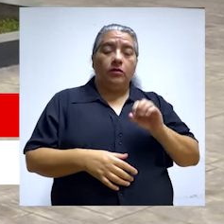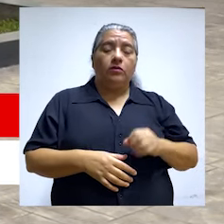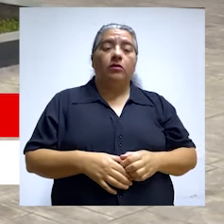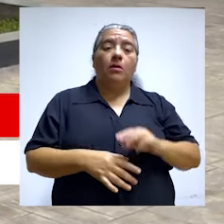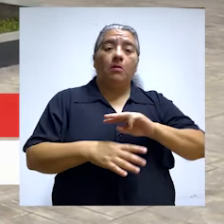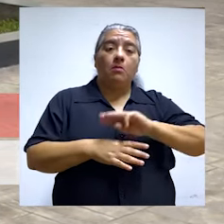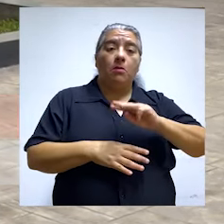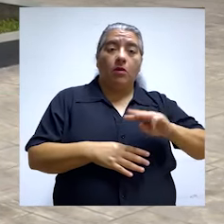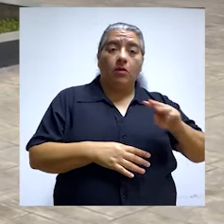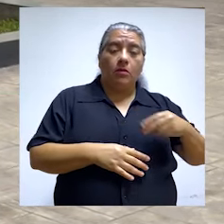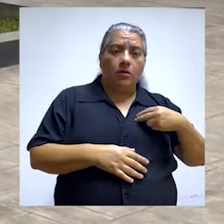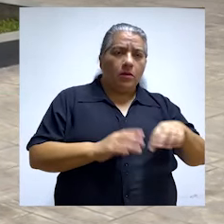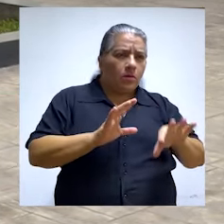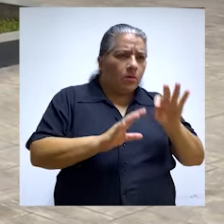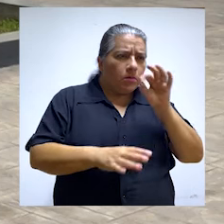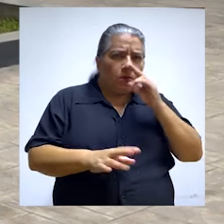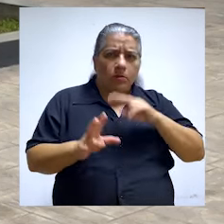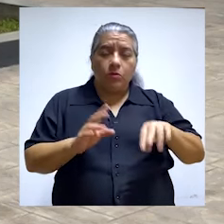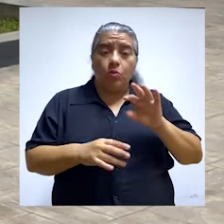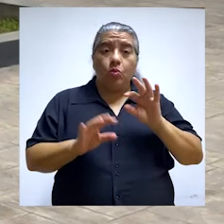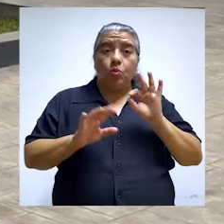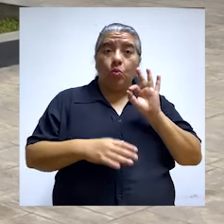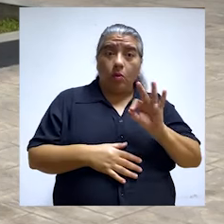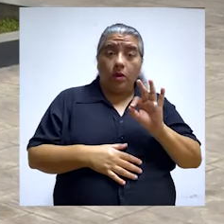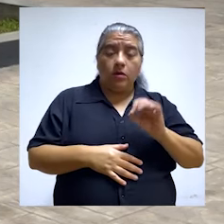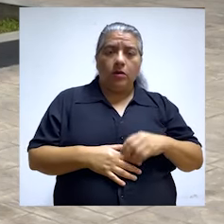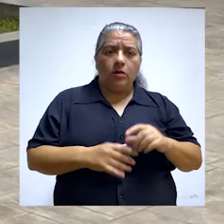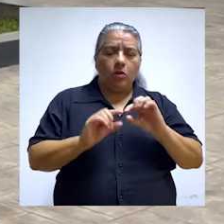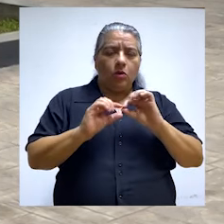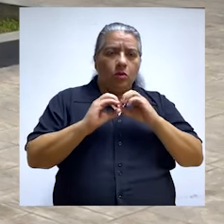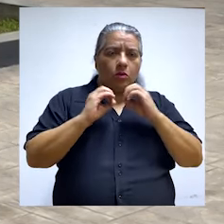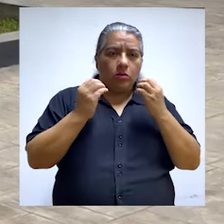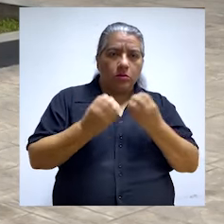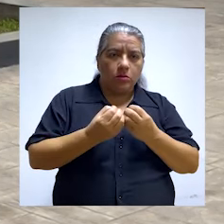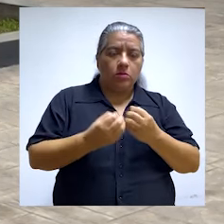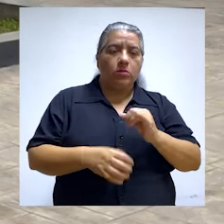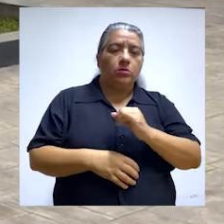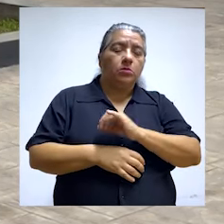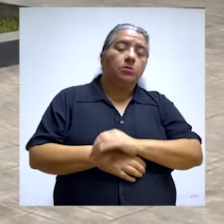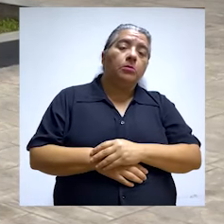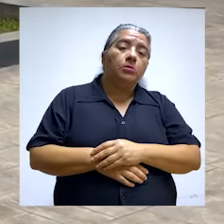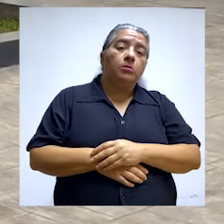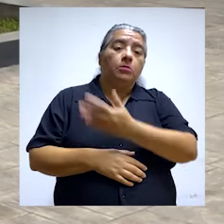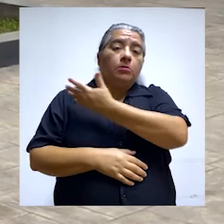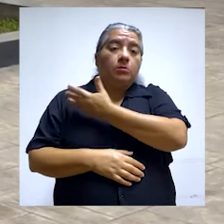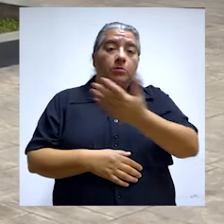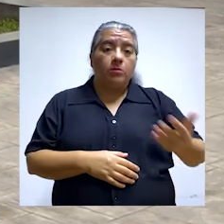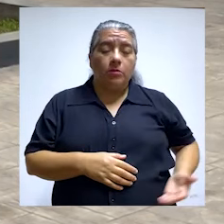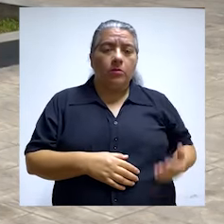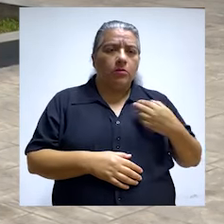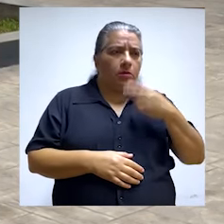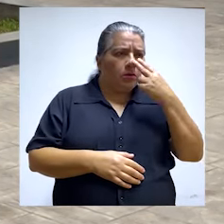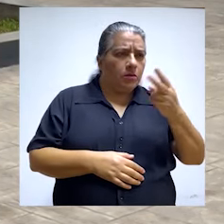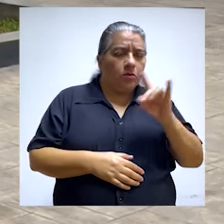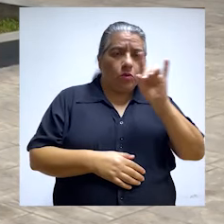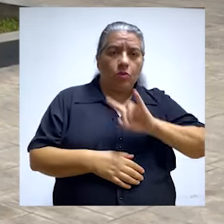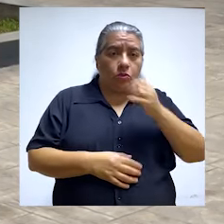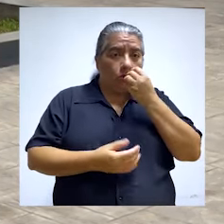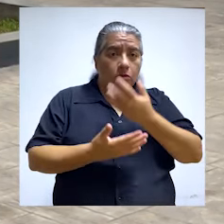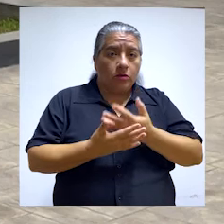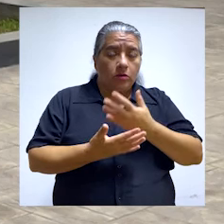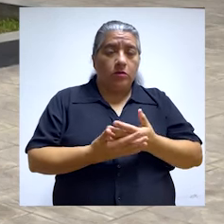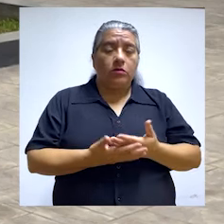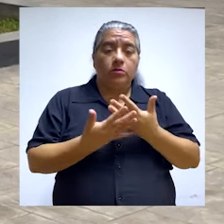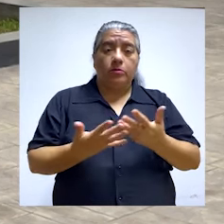Moquegua, para intervenir nueve entidades públicas a fin de resguardar el correcto uso de los recursos públicos. Tenemos ese informe